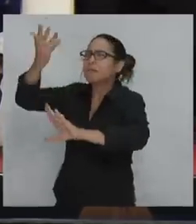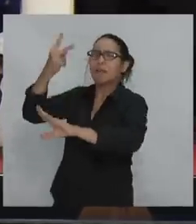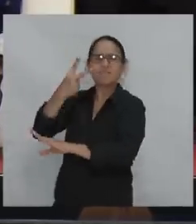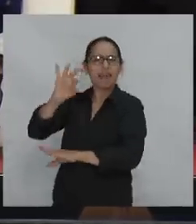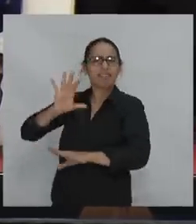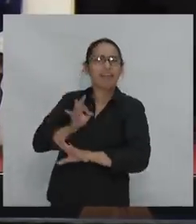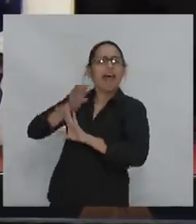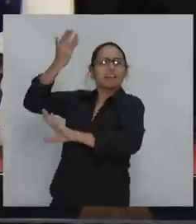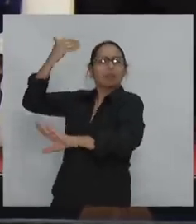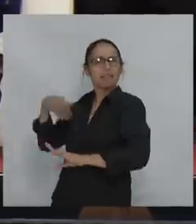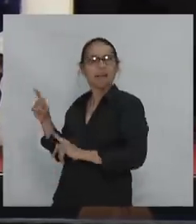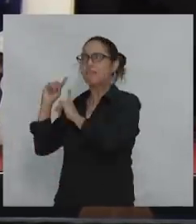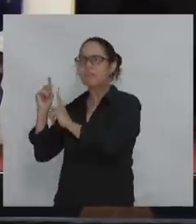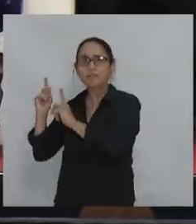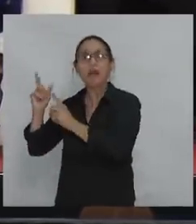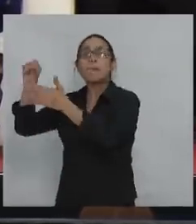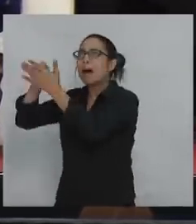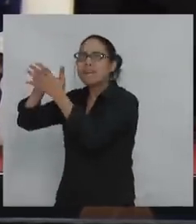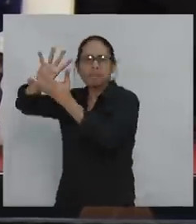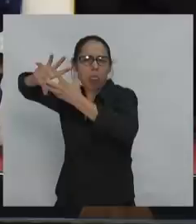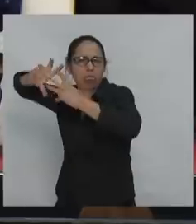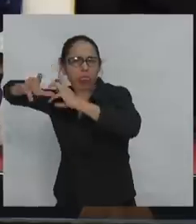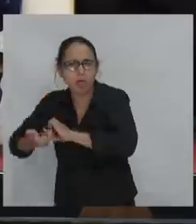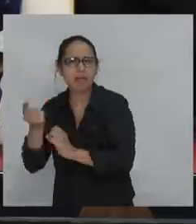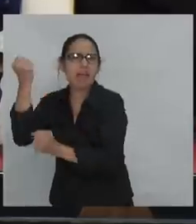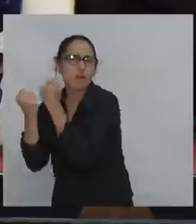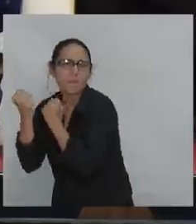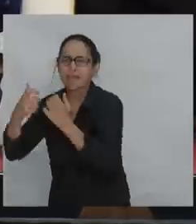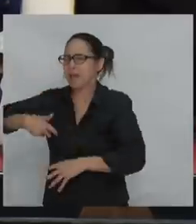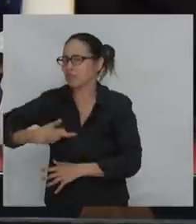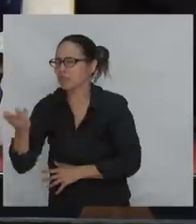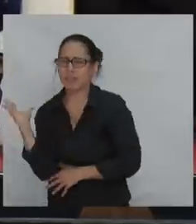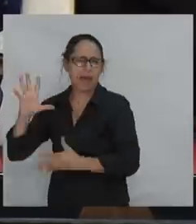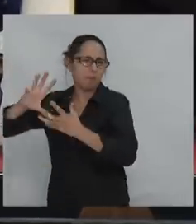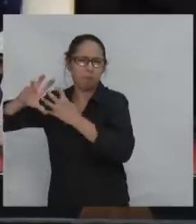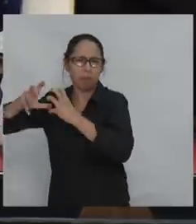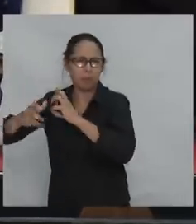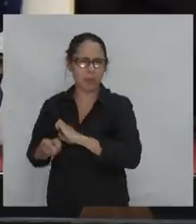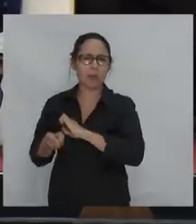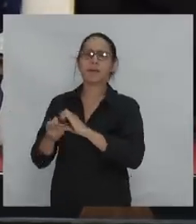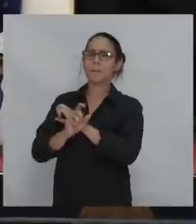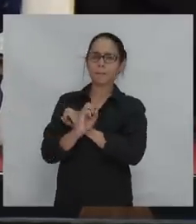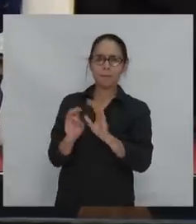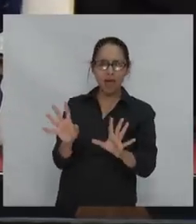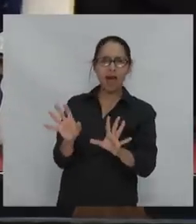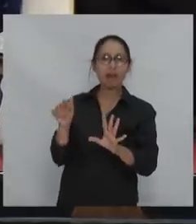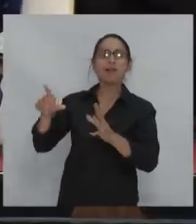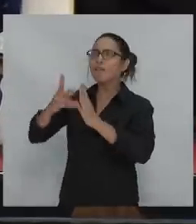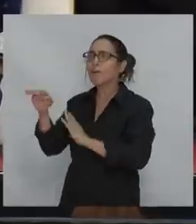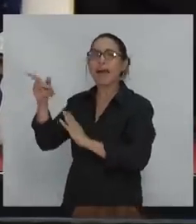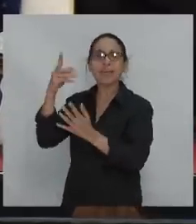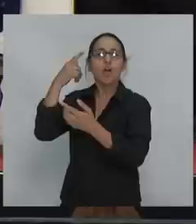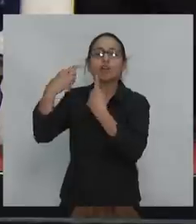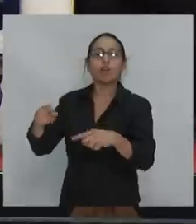y llevaron a esos países al desastre económico y al desastre social. No hay inventiva, no hay creatividad,